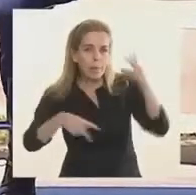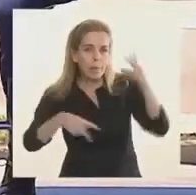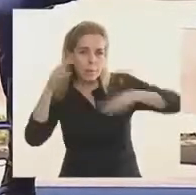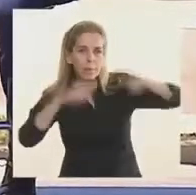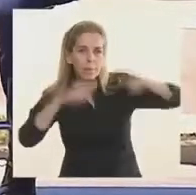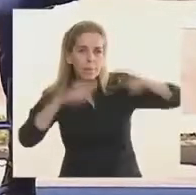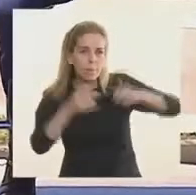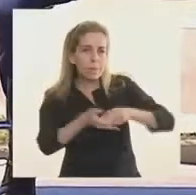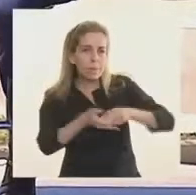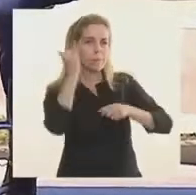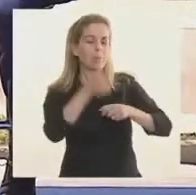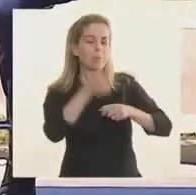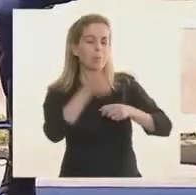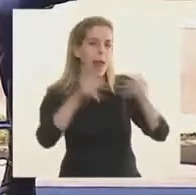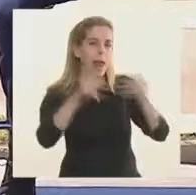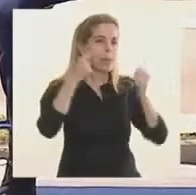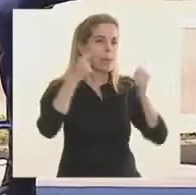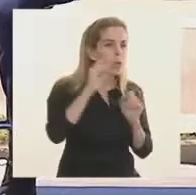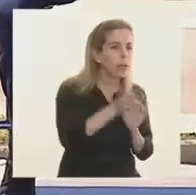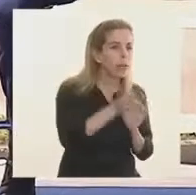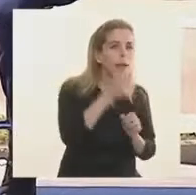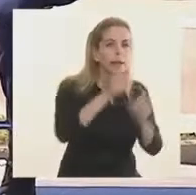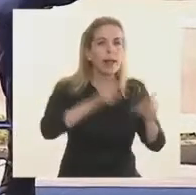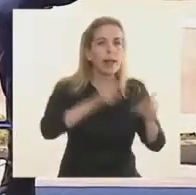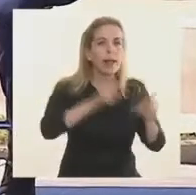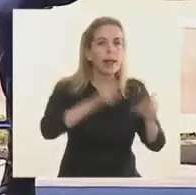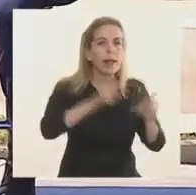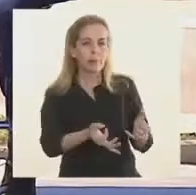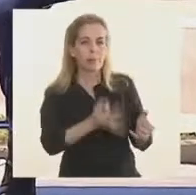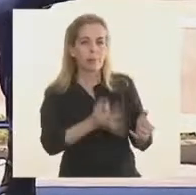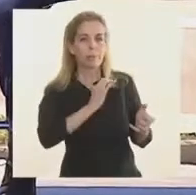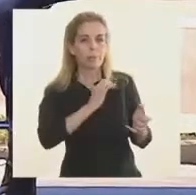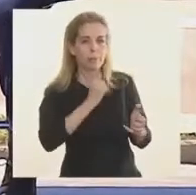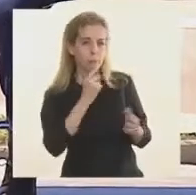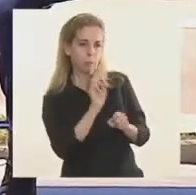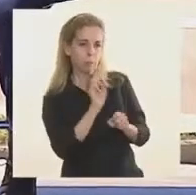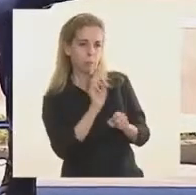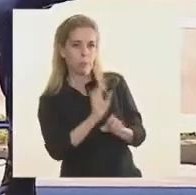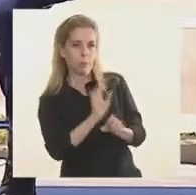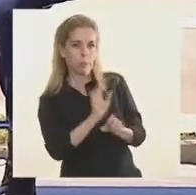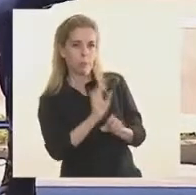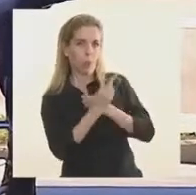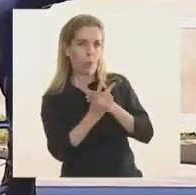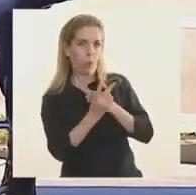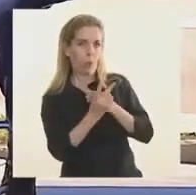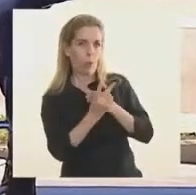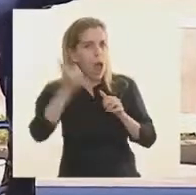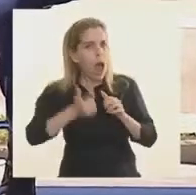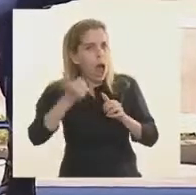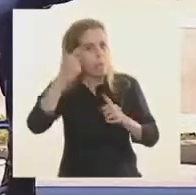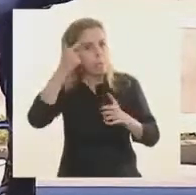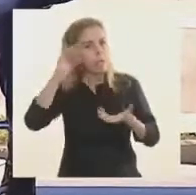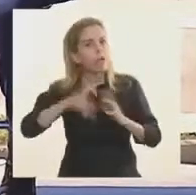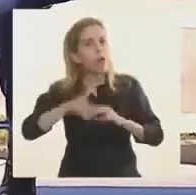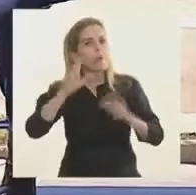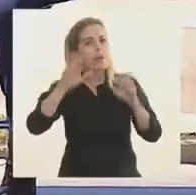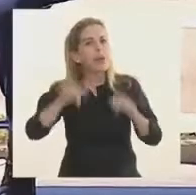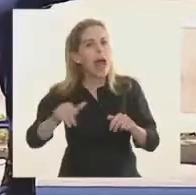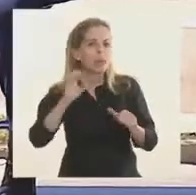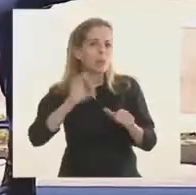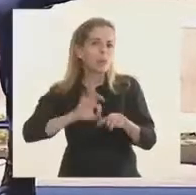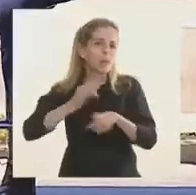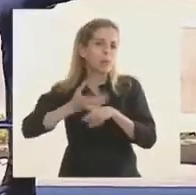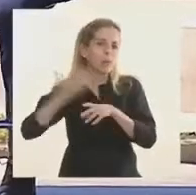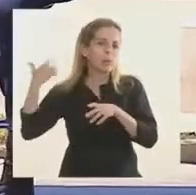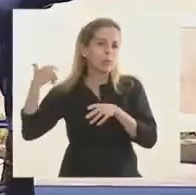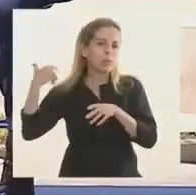detectar más rápido, cuidarnos de mejor manera. Tenemos toda una historia de planificación en salud, pero